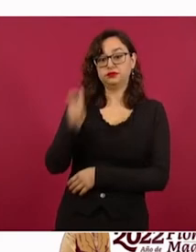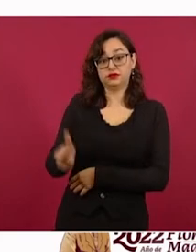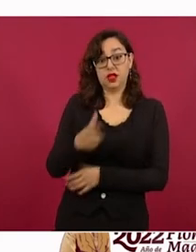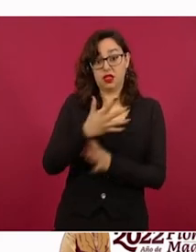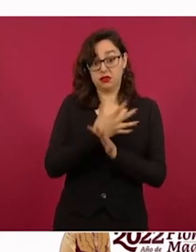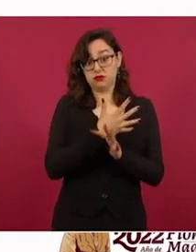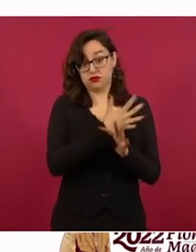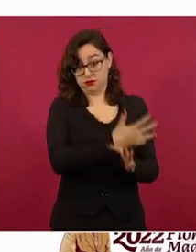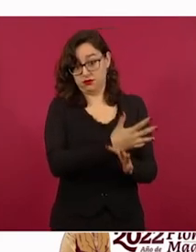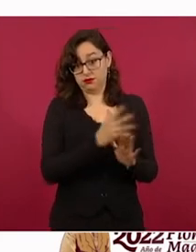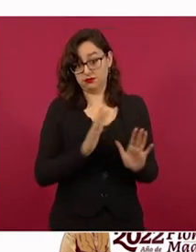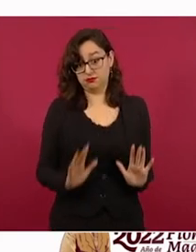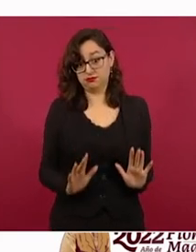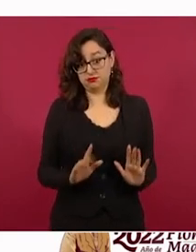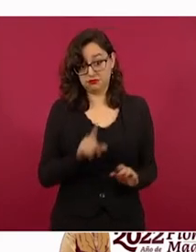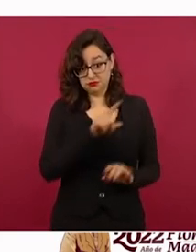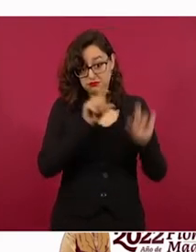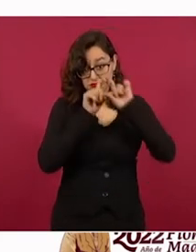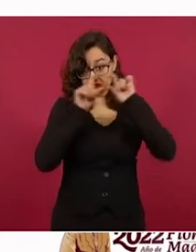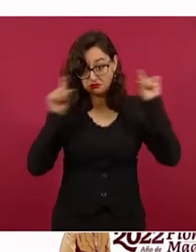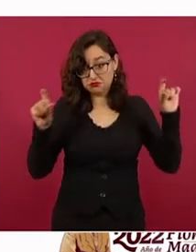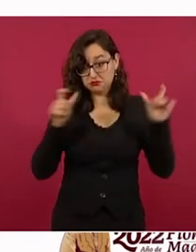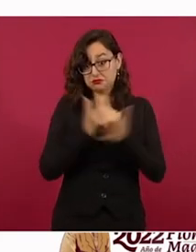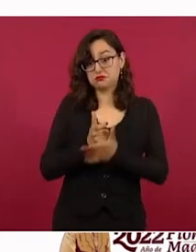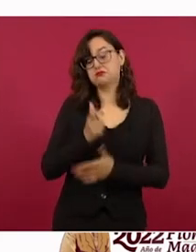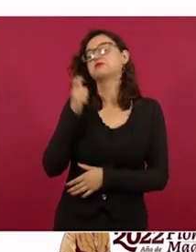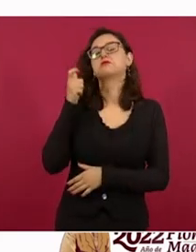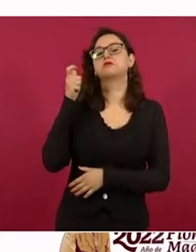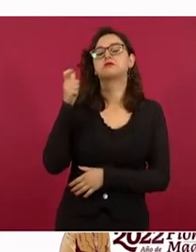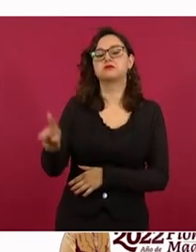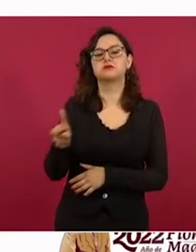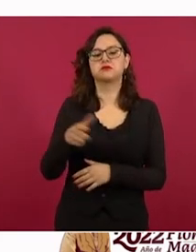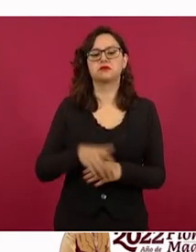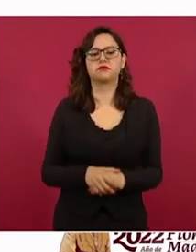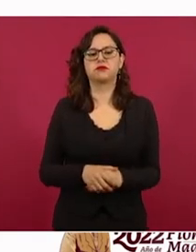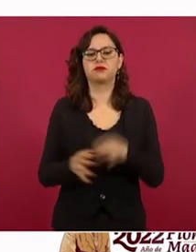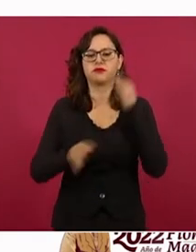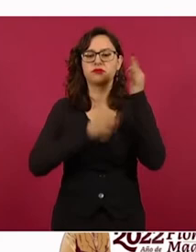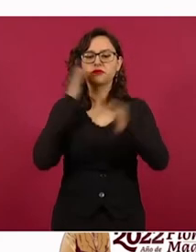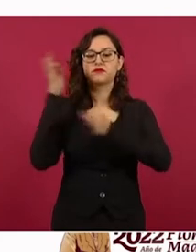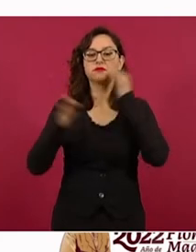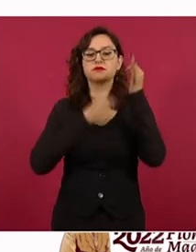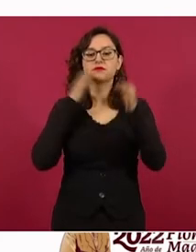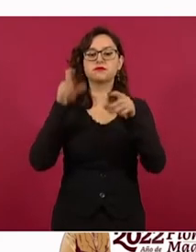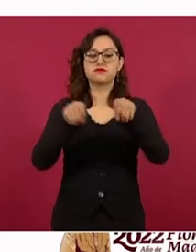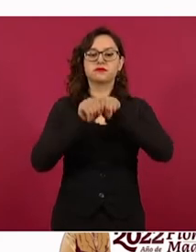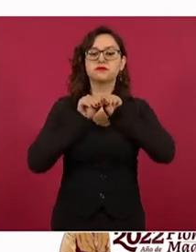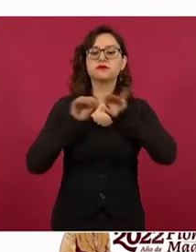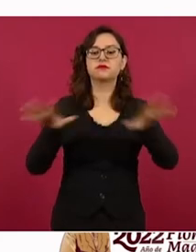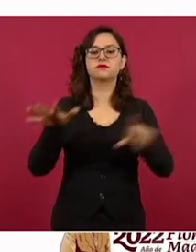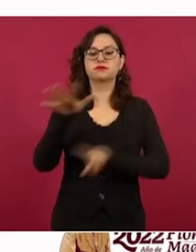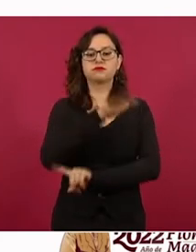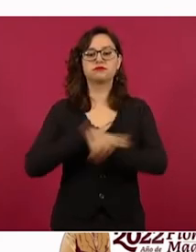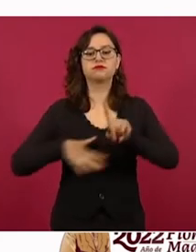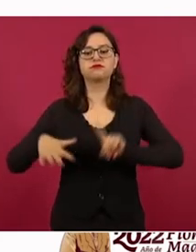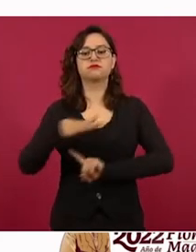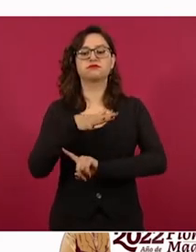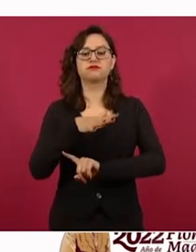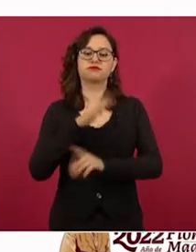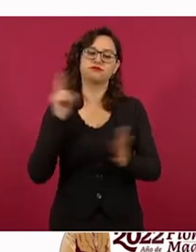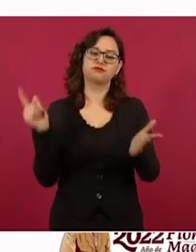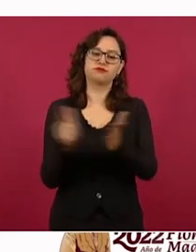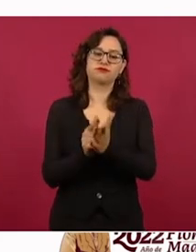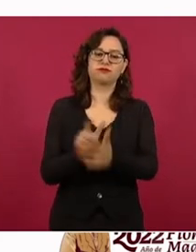pagada así le llaman informe infomerciales pagados en el contexto de la